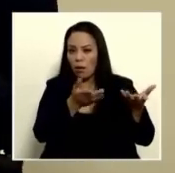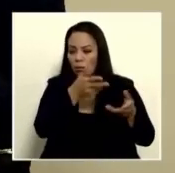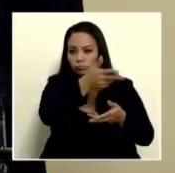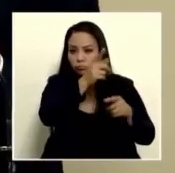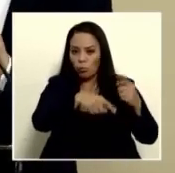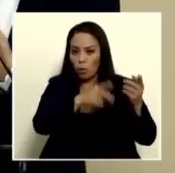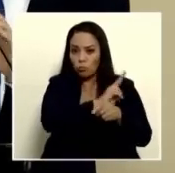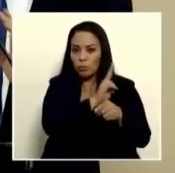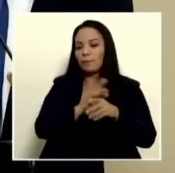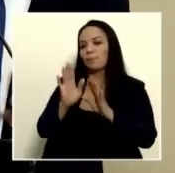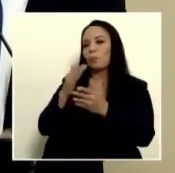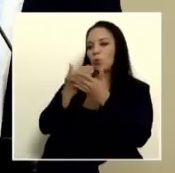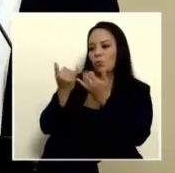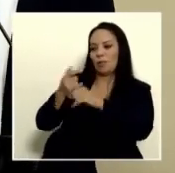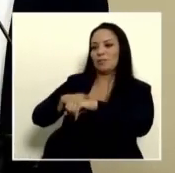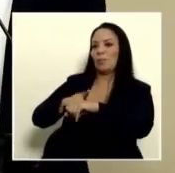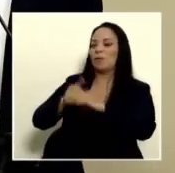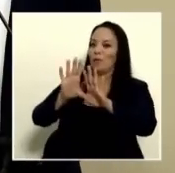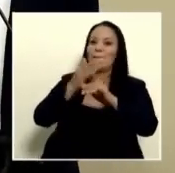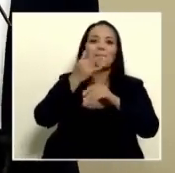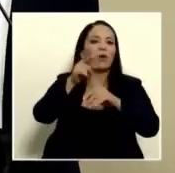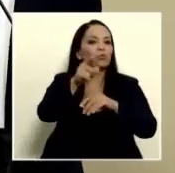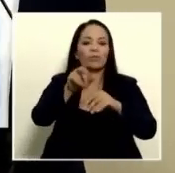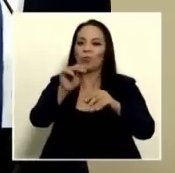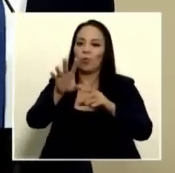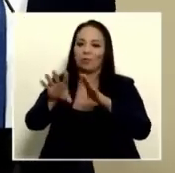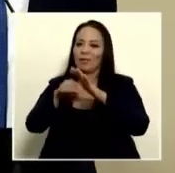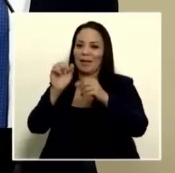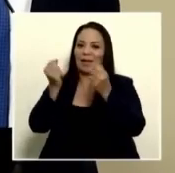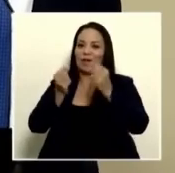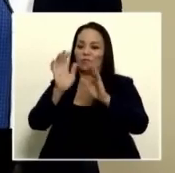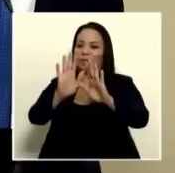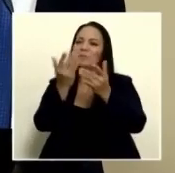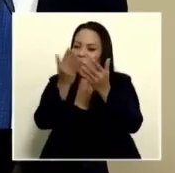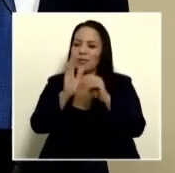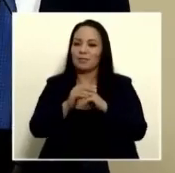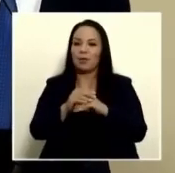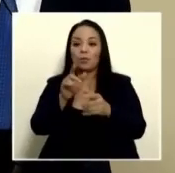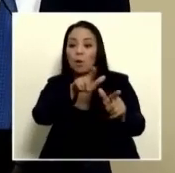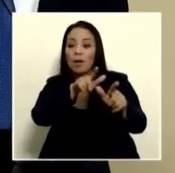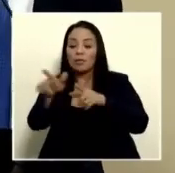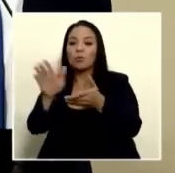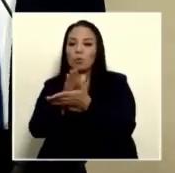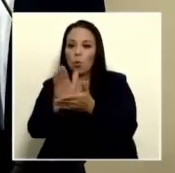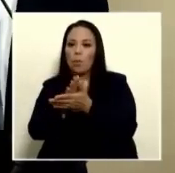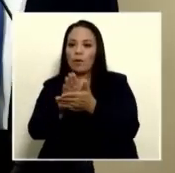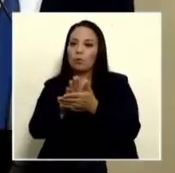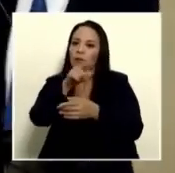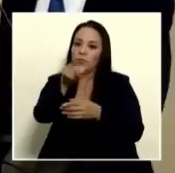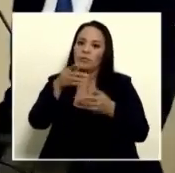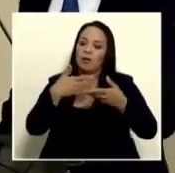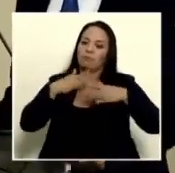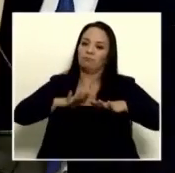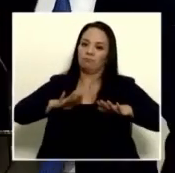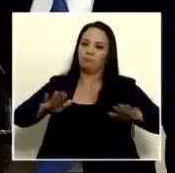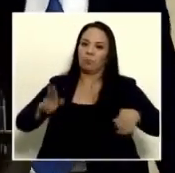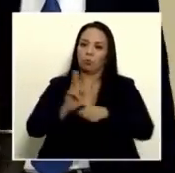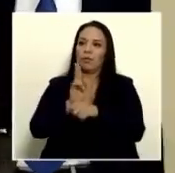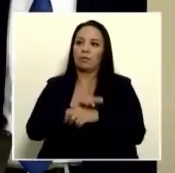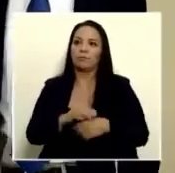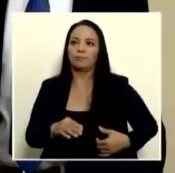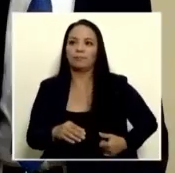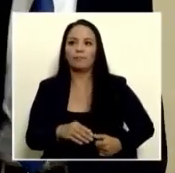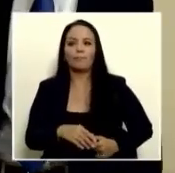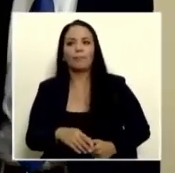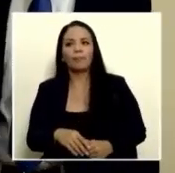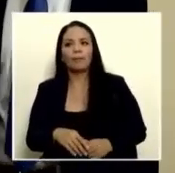Bueno, en este momento mejor no saque el carro espérese un par de días a que pase el transitorio para que ya pueda andar tranquilo Continuamos con usted Usted